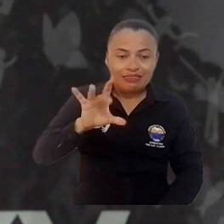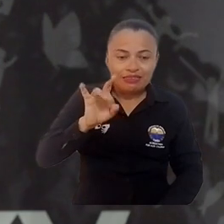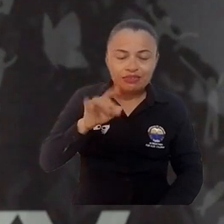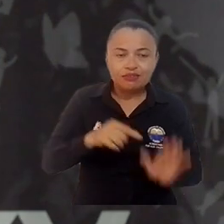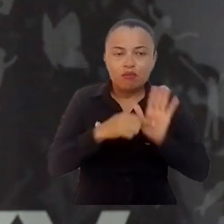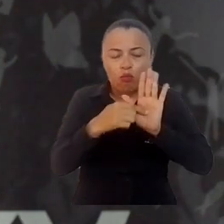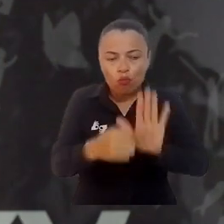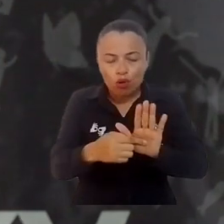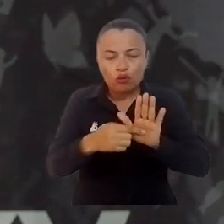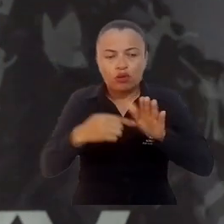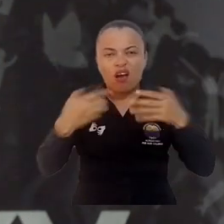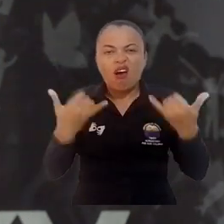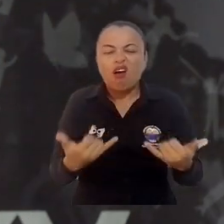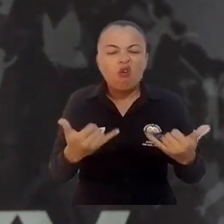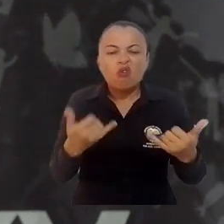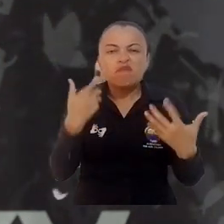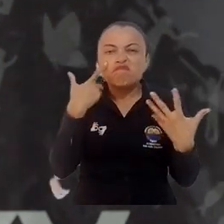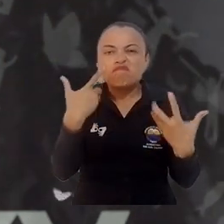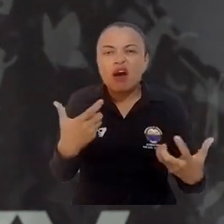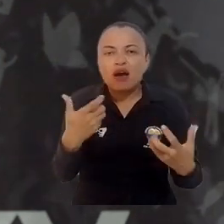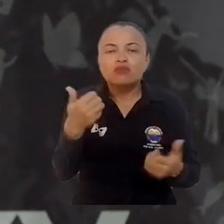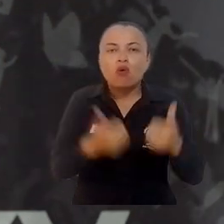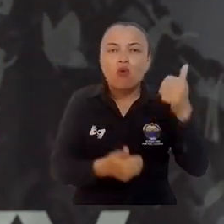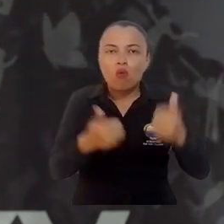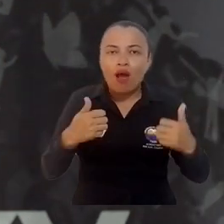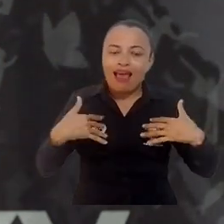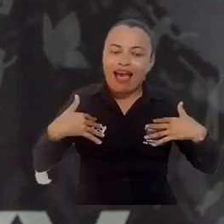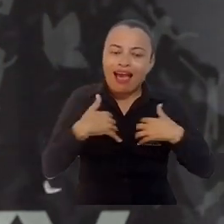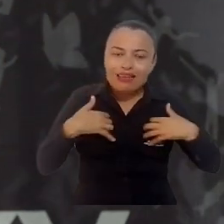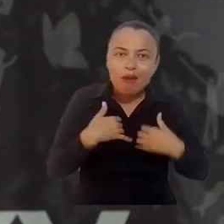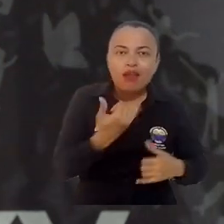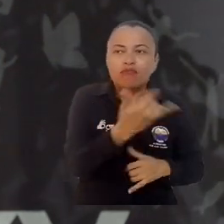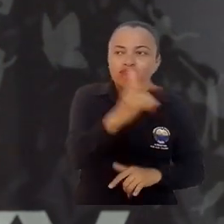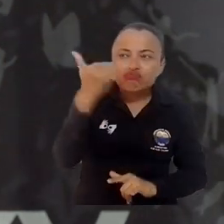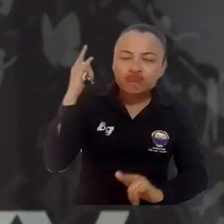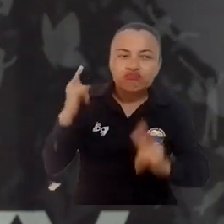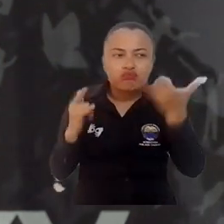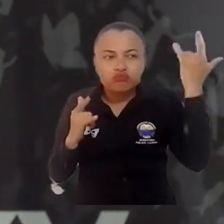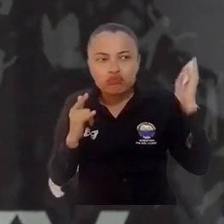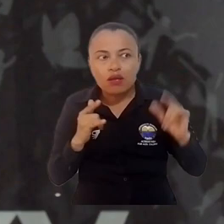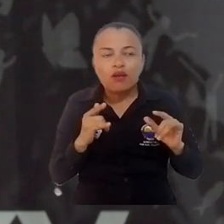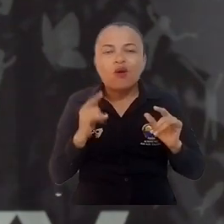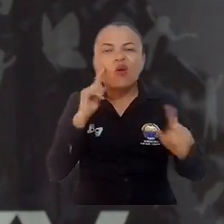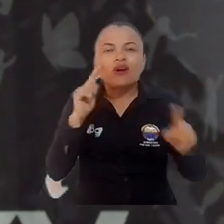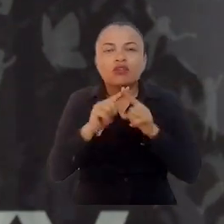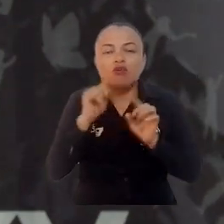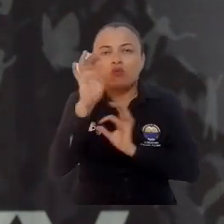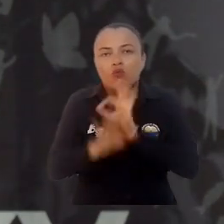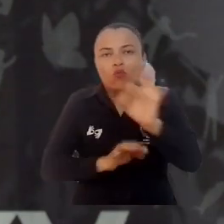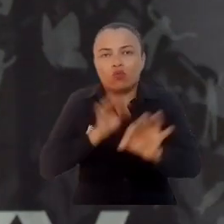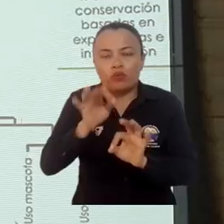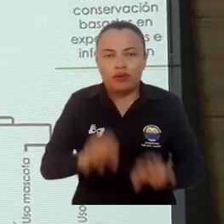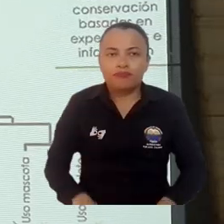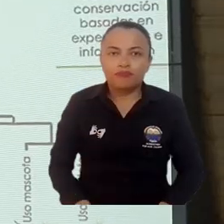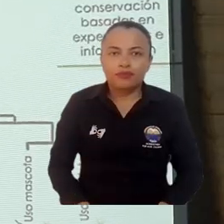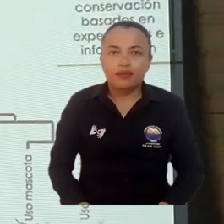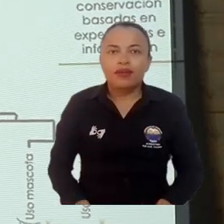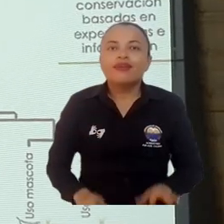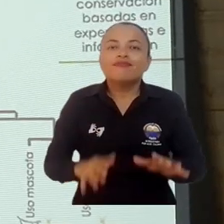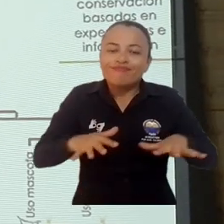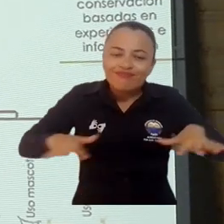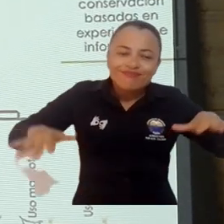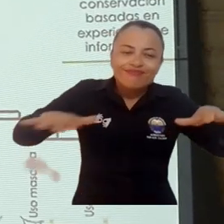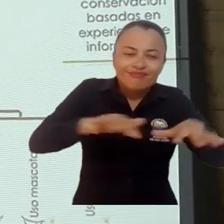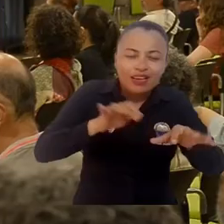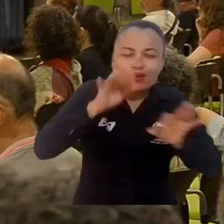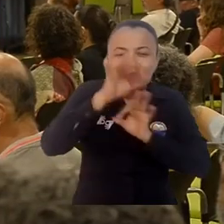hay una gran relevancia del uso de la fauna silvestre como una opción de conservación. Preservación